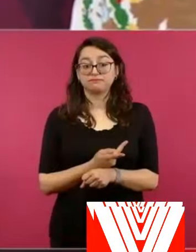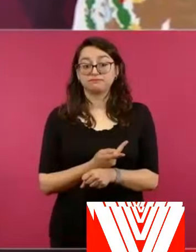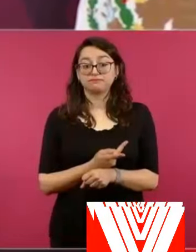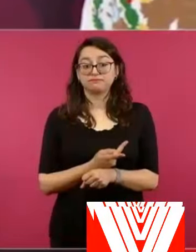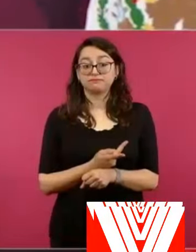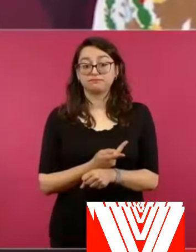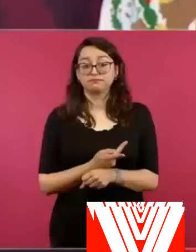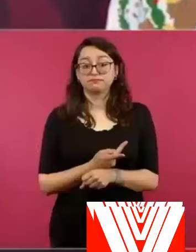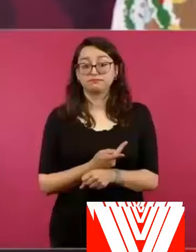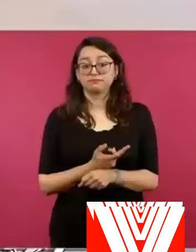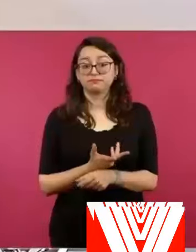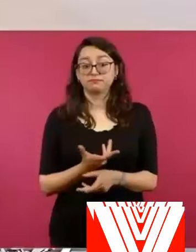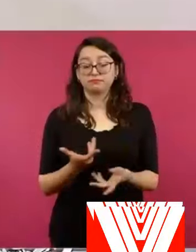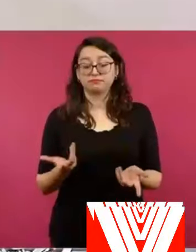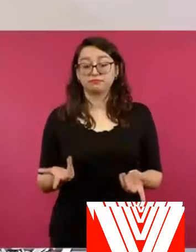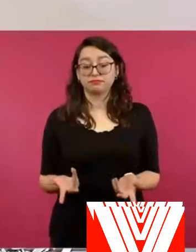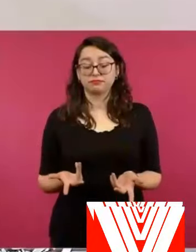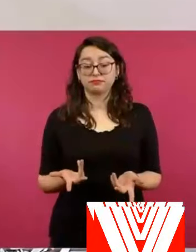y no traíamos